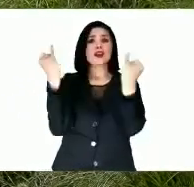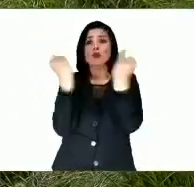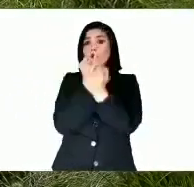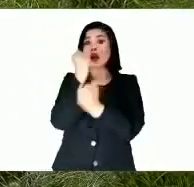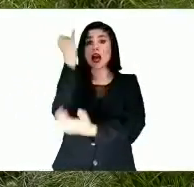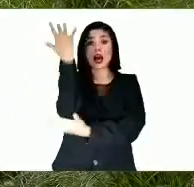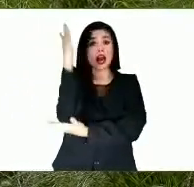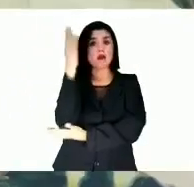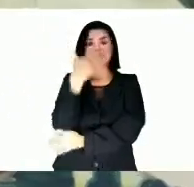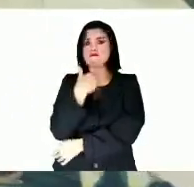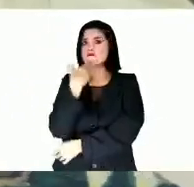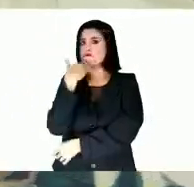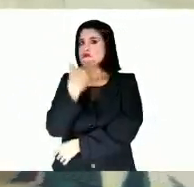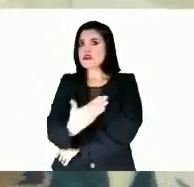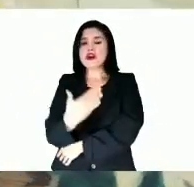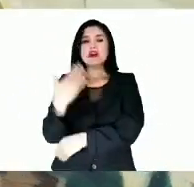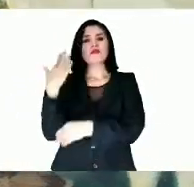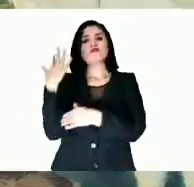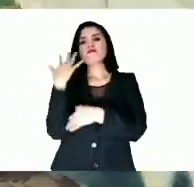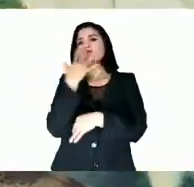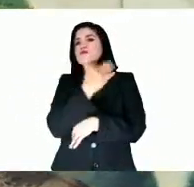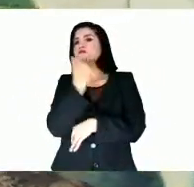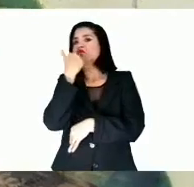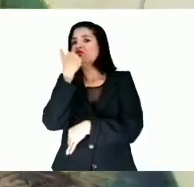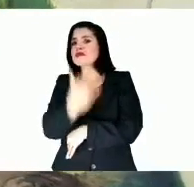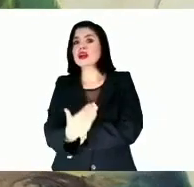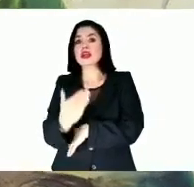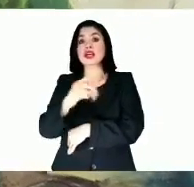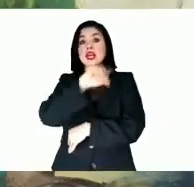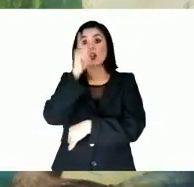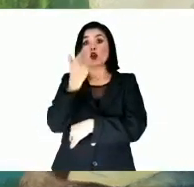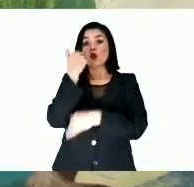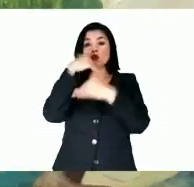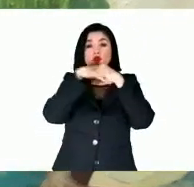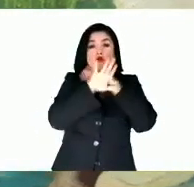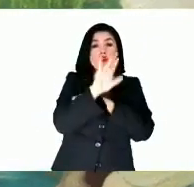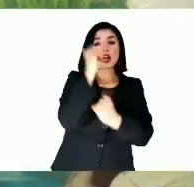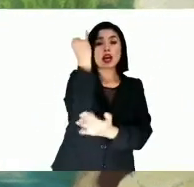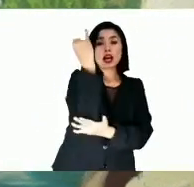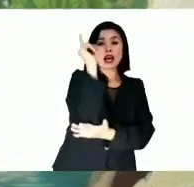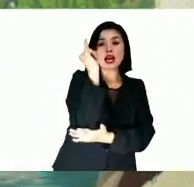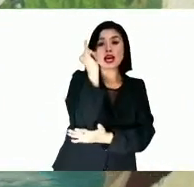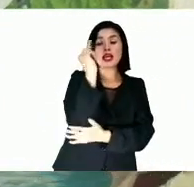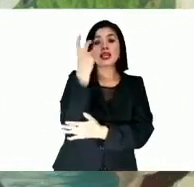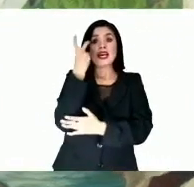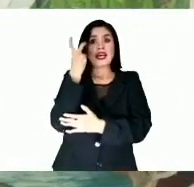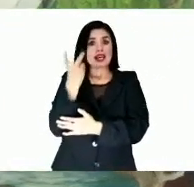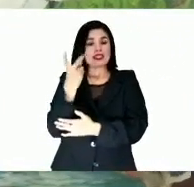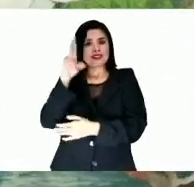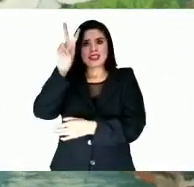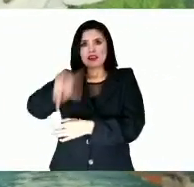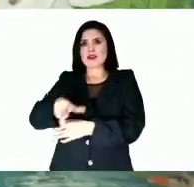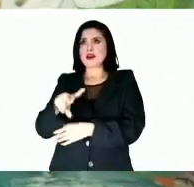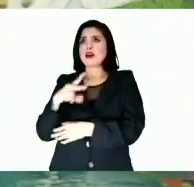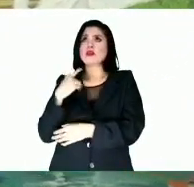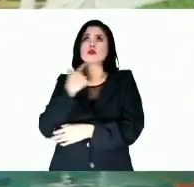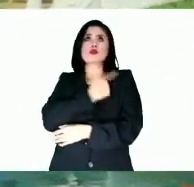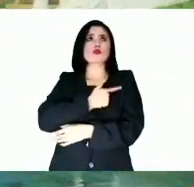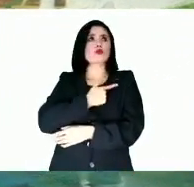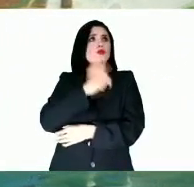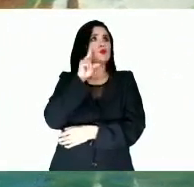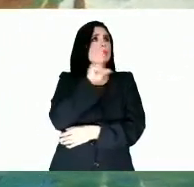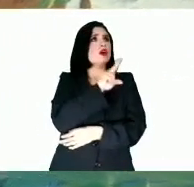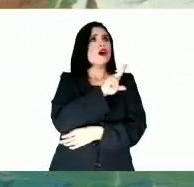y de otros buenos árboles olorosos fuimos a la huerta y jardín que fue cosa muy admirable ver y pasear